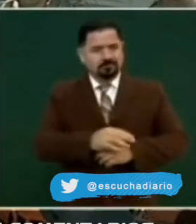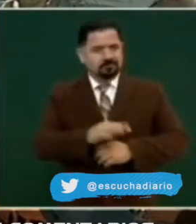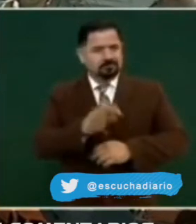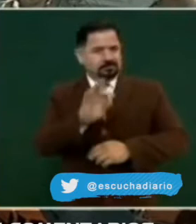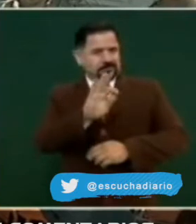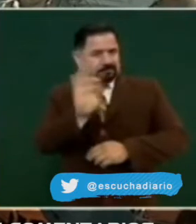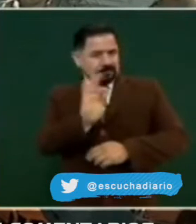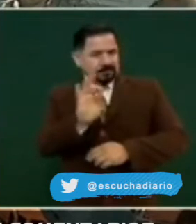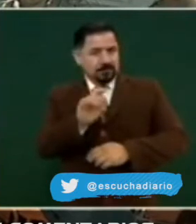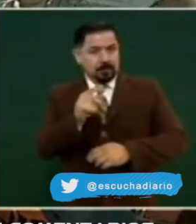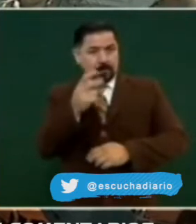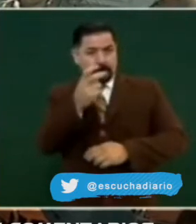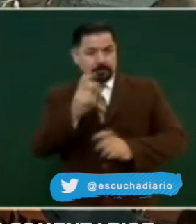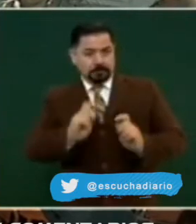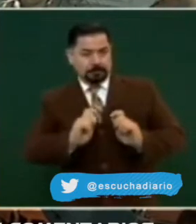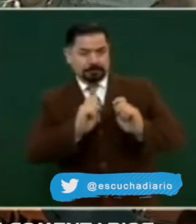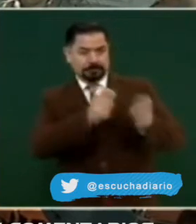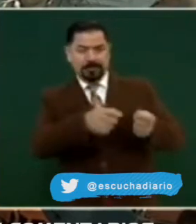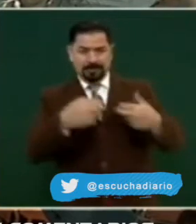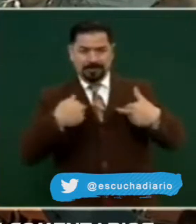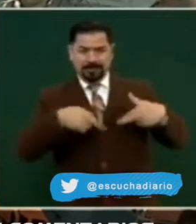replantear ese nombramiento?